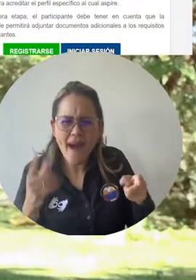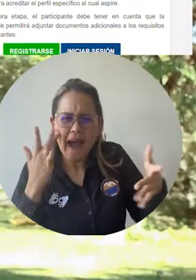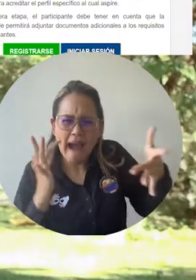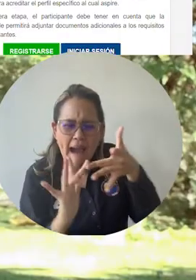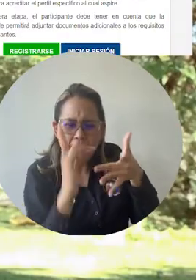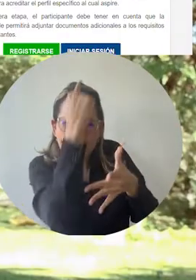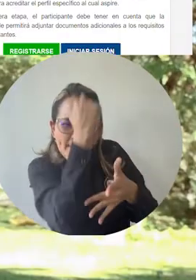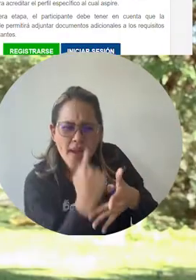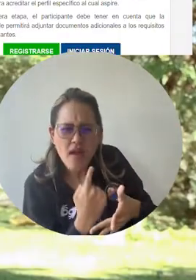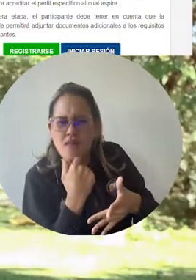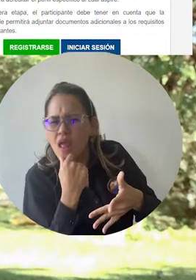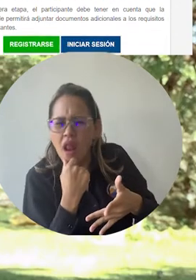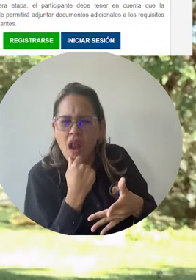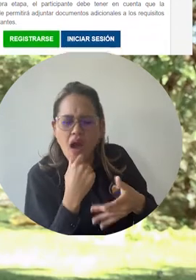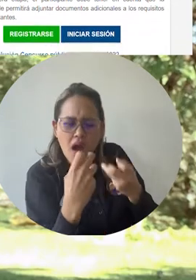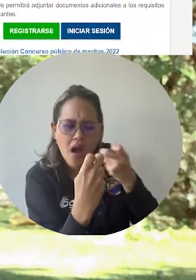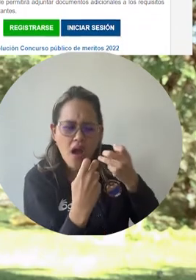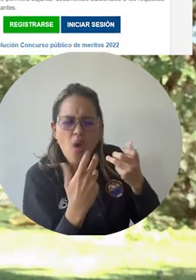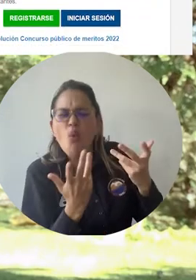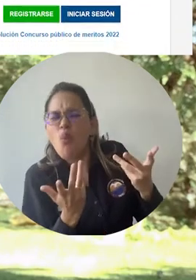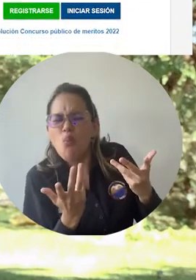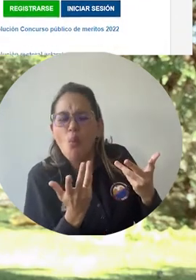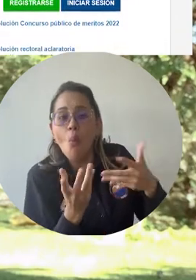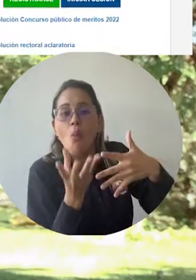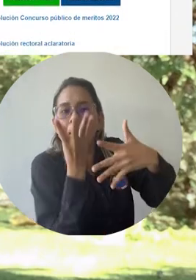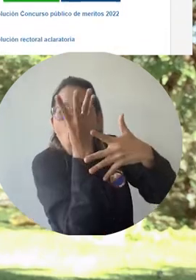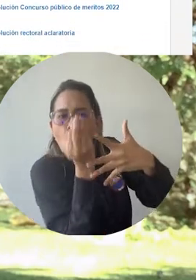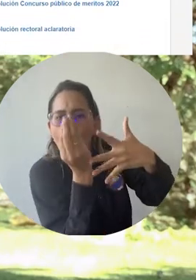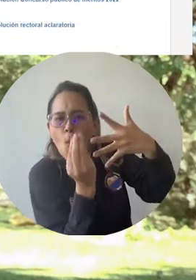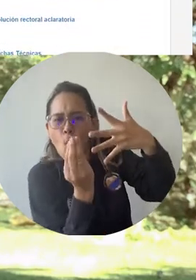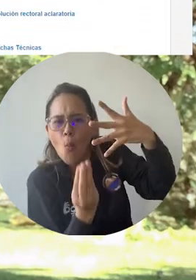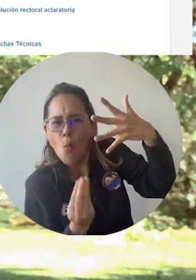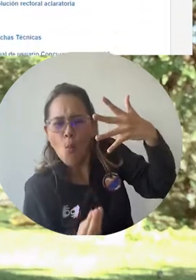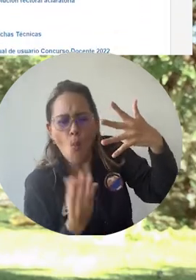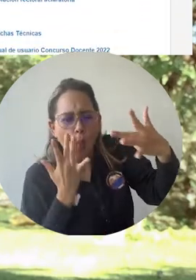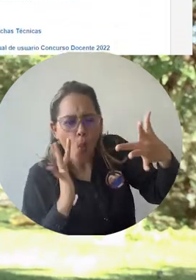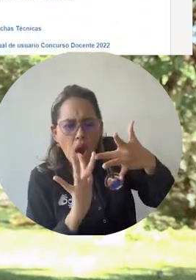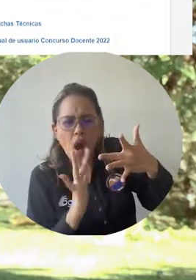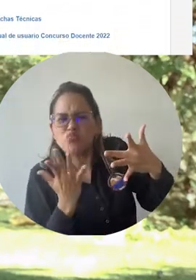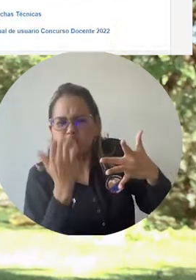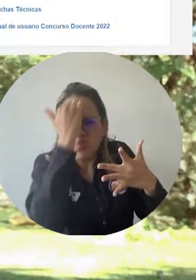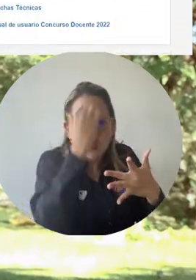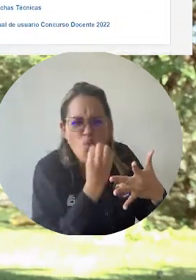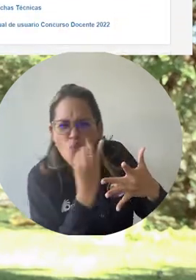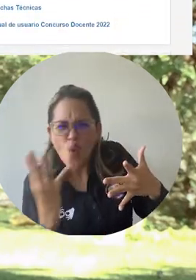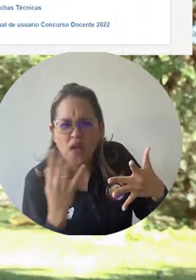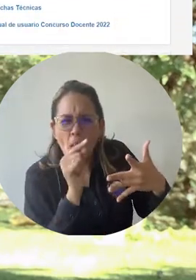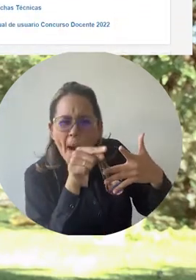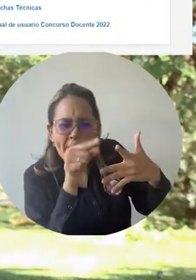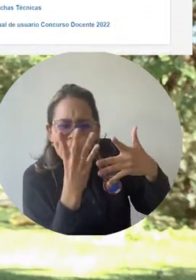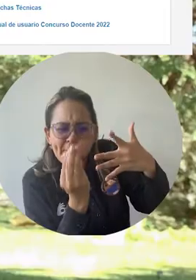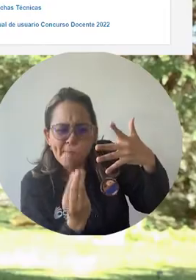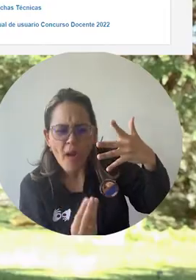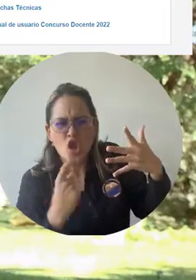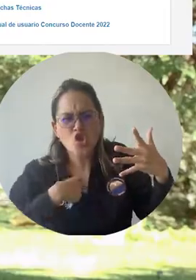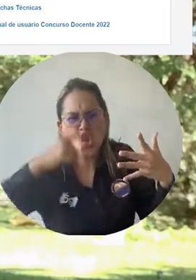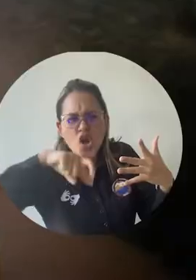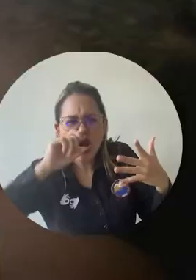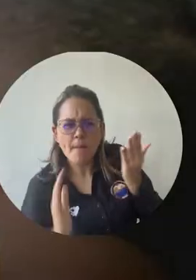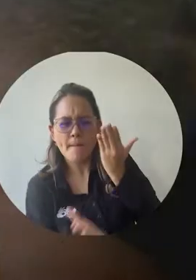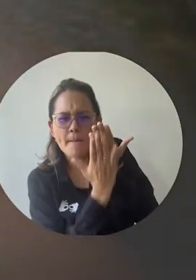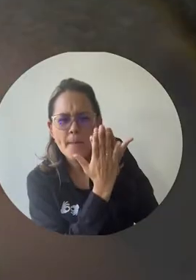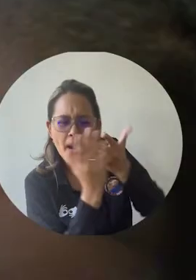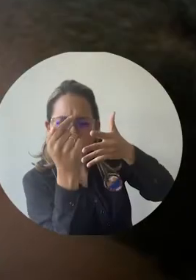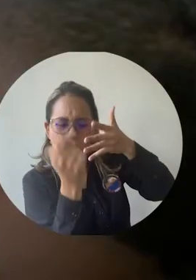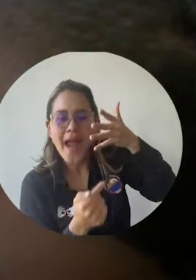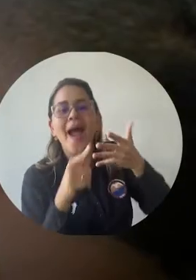perfiles disponibles, el número específico de plazas por núcleo básico de conocimiento y los requisitos mínimos para la